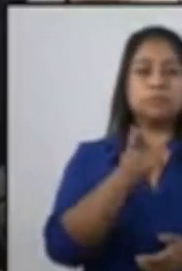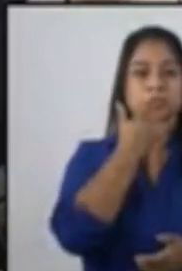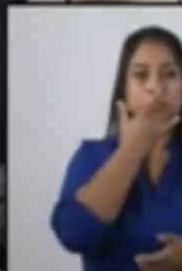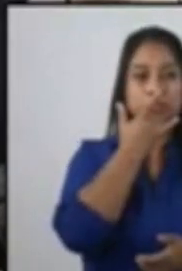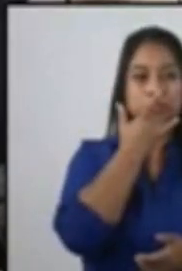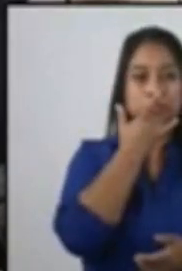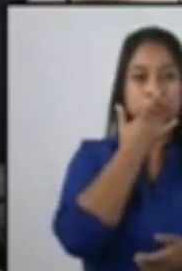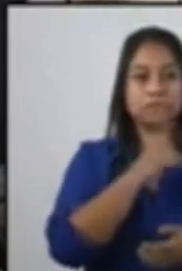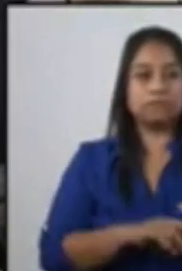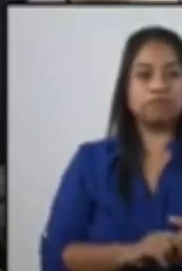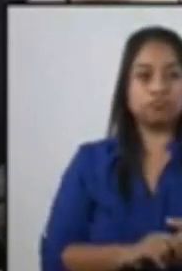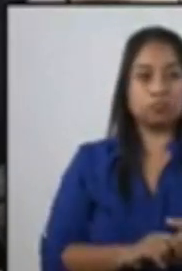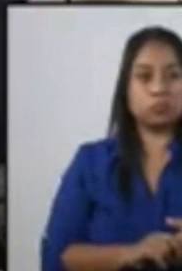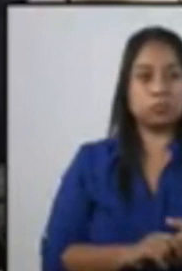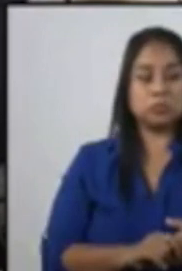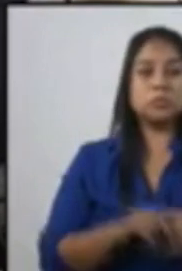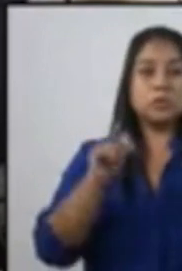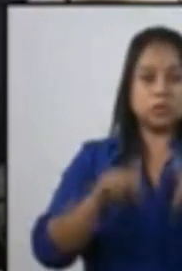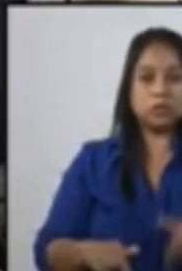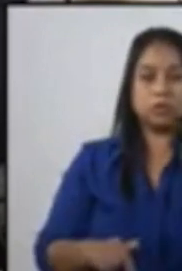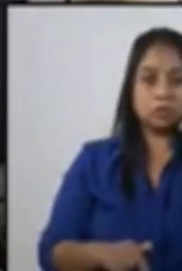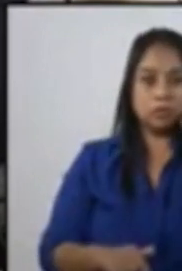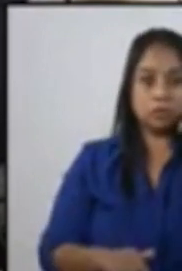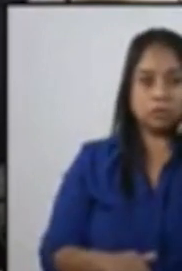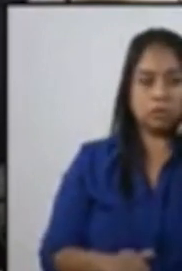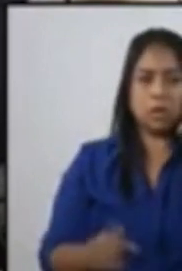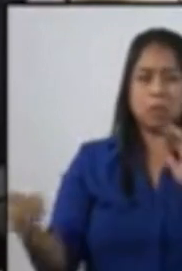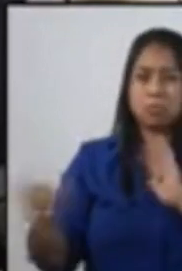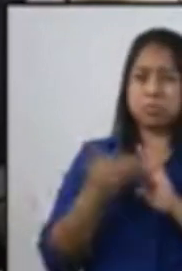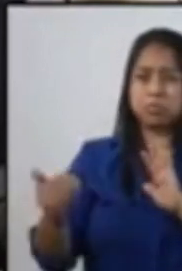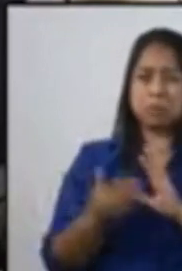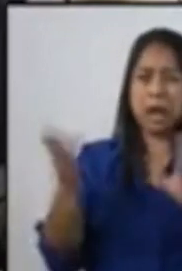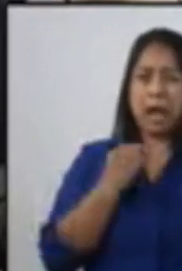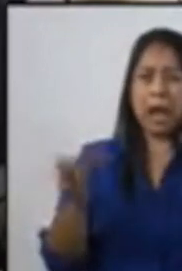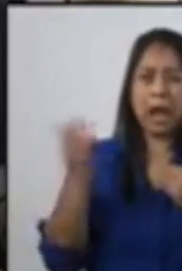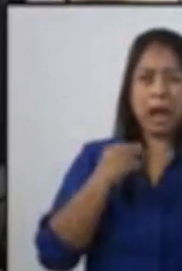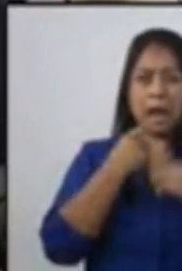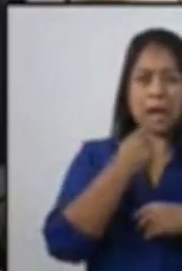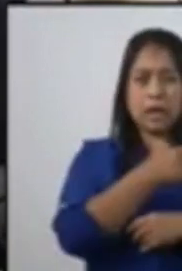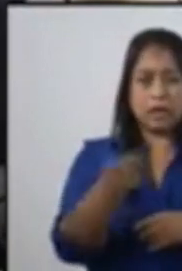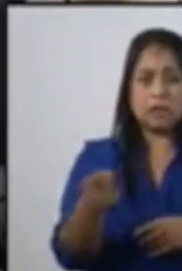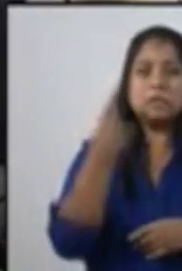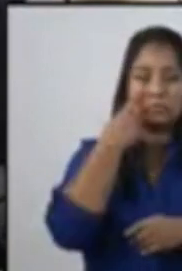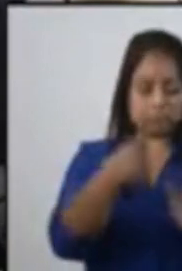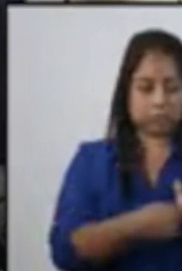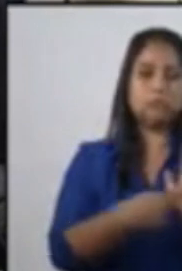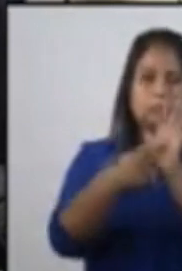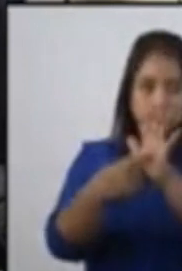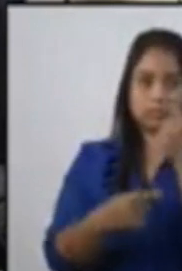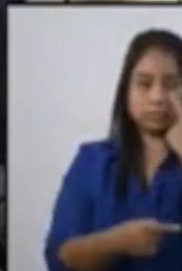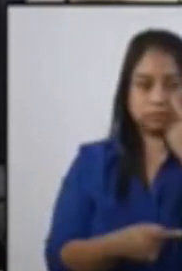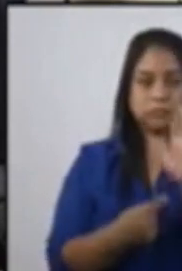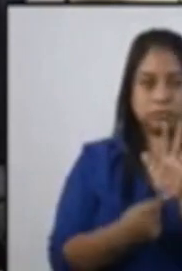aquí a un diálogo. Muy amable. vine a oír una sarta de inconsistencia que usted está expresando. Seguramente. lo voy a demostrar, señor. Muy